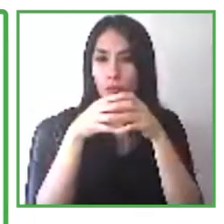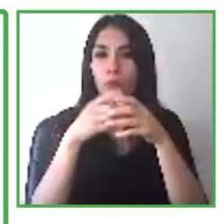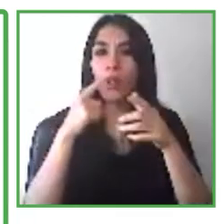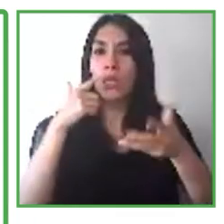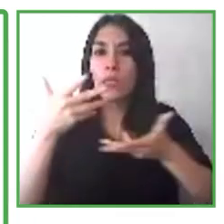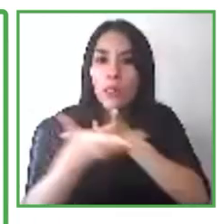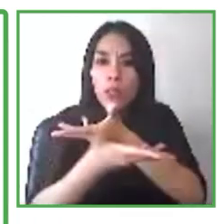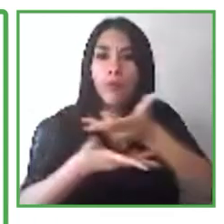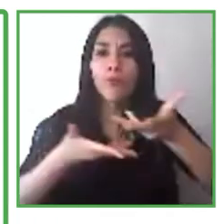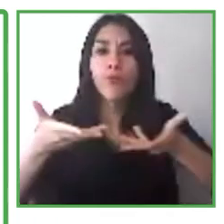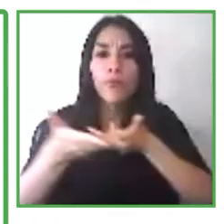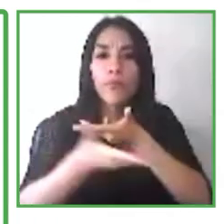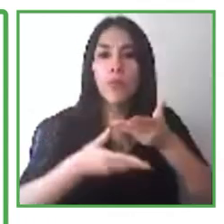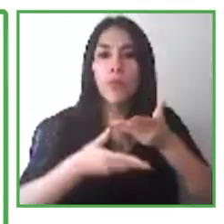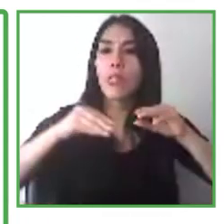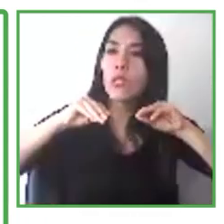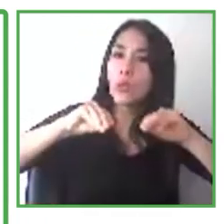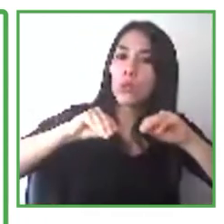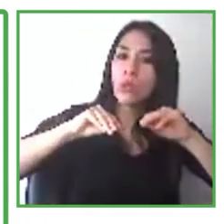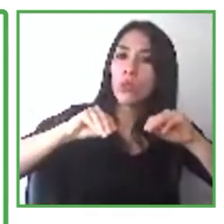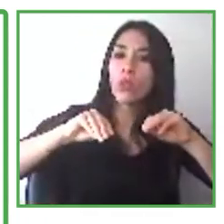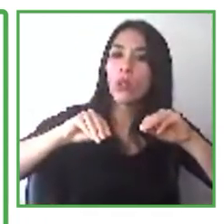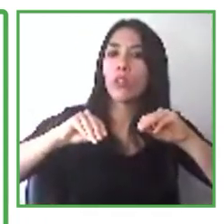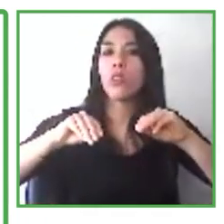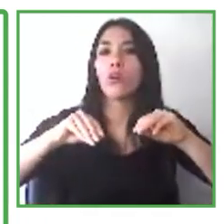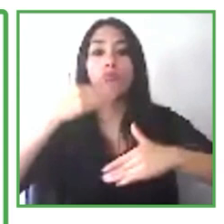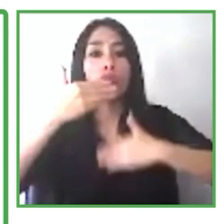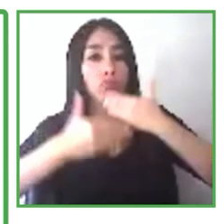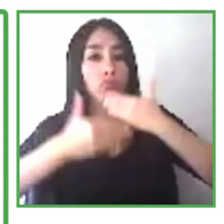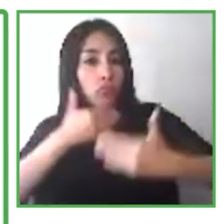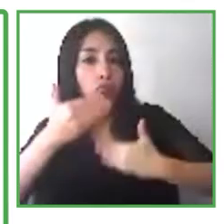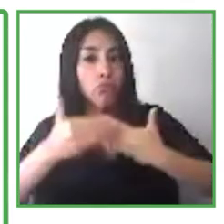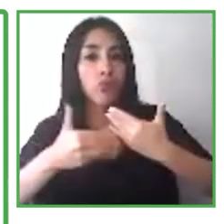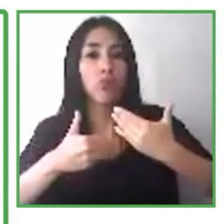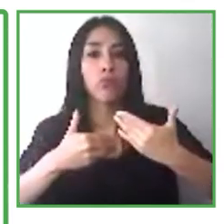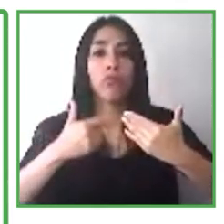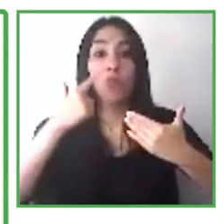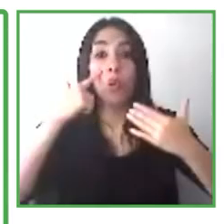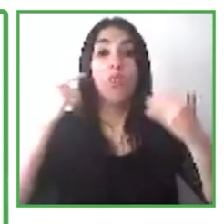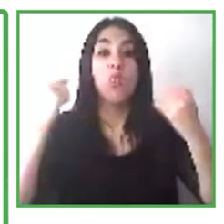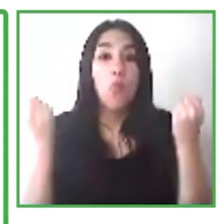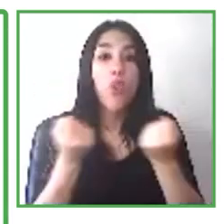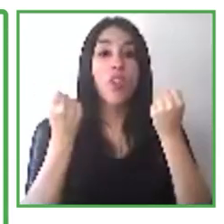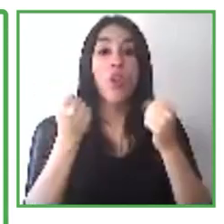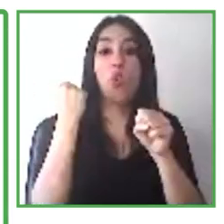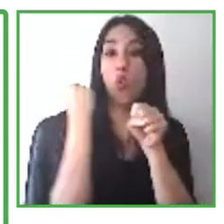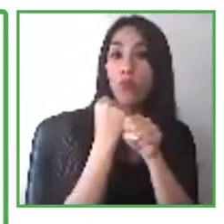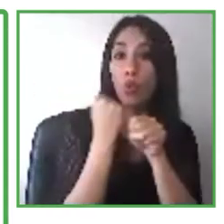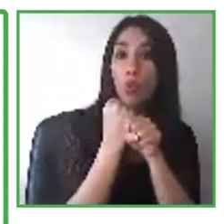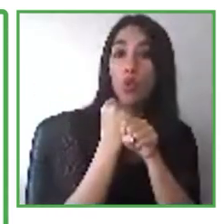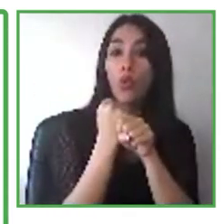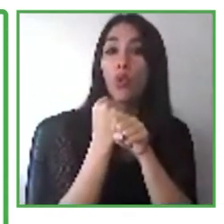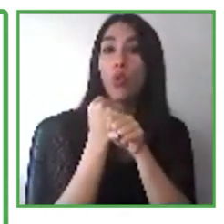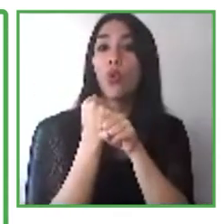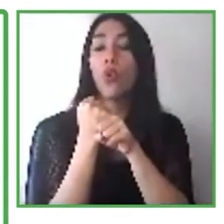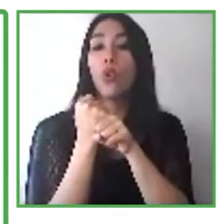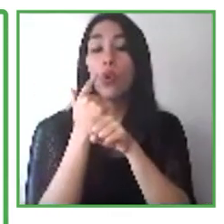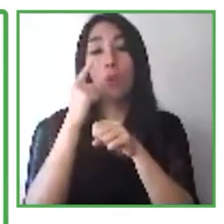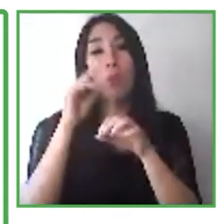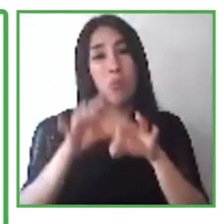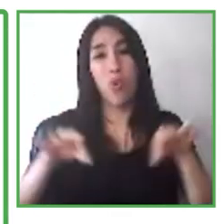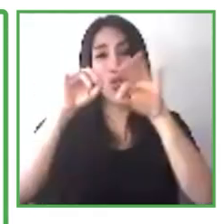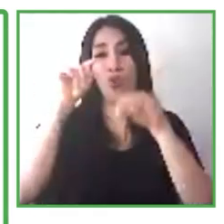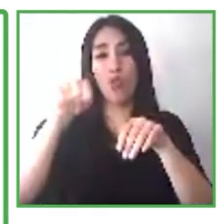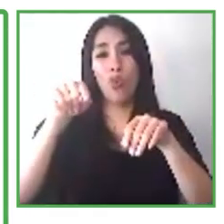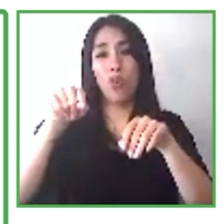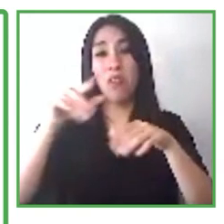de ellos. Acá, la promoción del trabajo tiene más sentido y a veces un intercambio es el mejor primer paso.